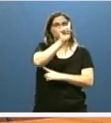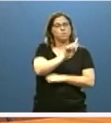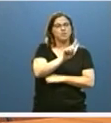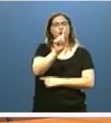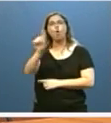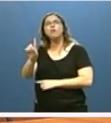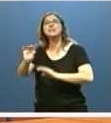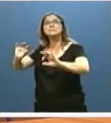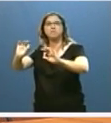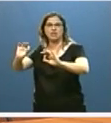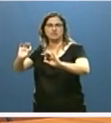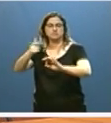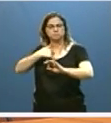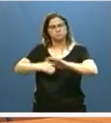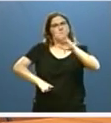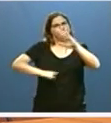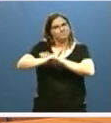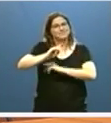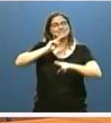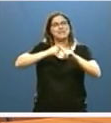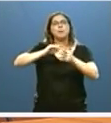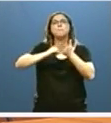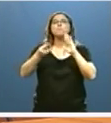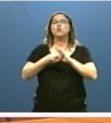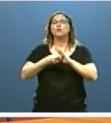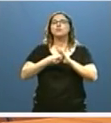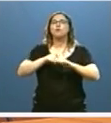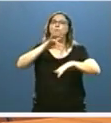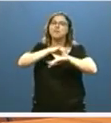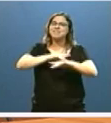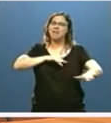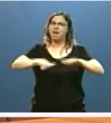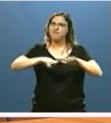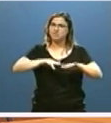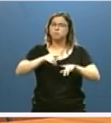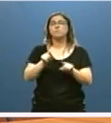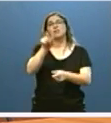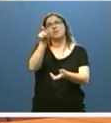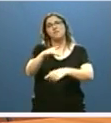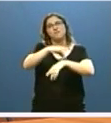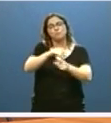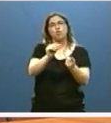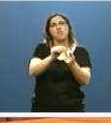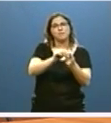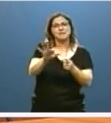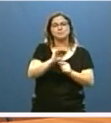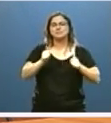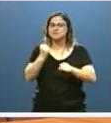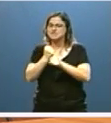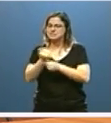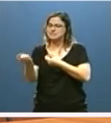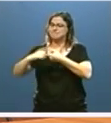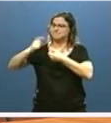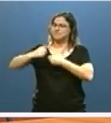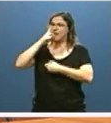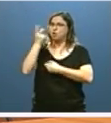Seguimos avanzando en el proyecto Paciente Activo, completando las fases con los pacientes diabéticos e iniciando los trabajos para incluir